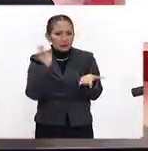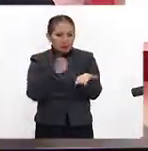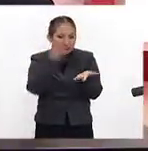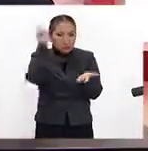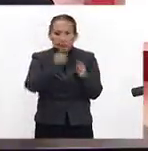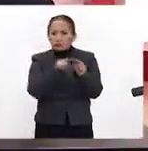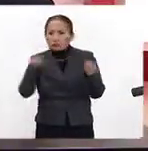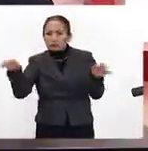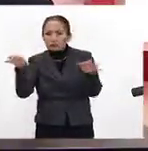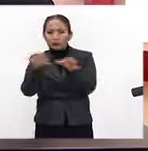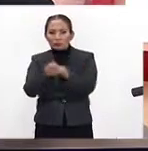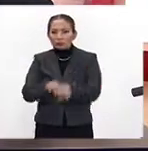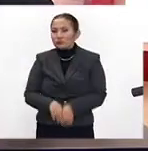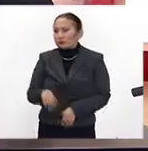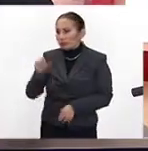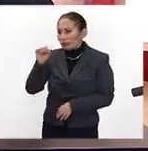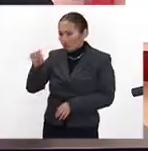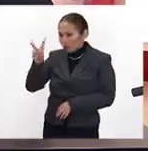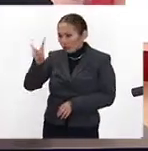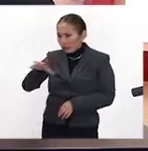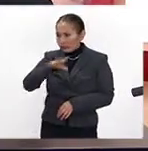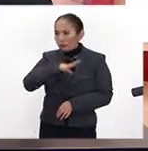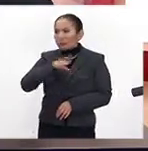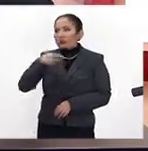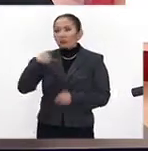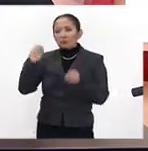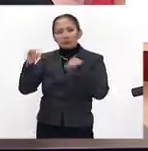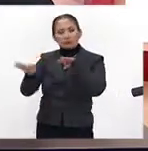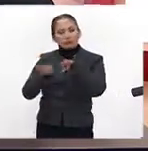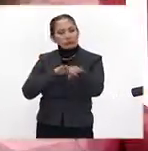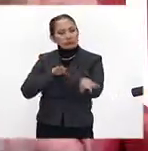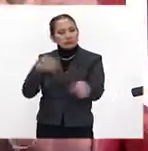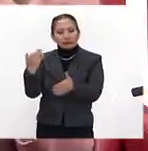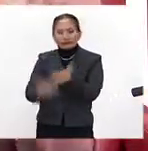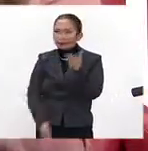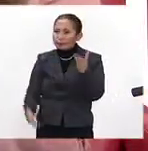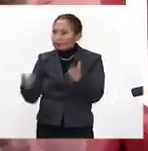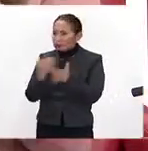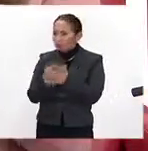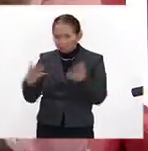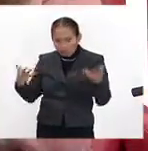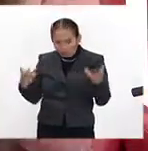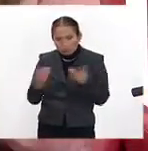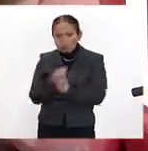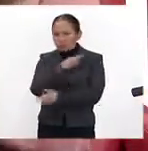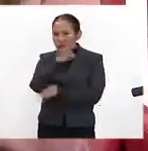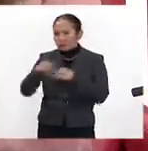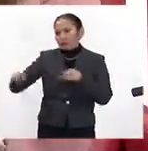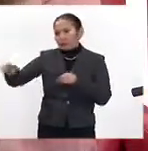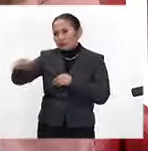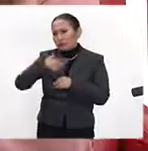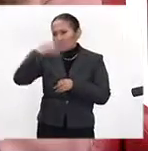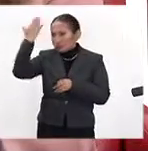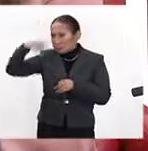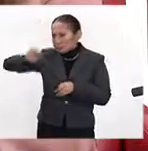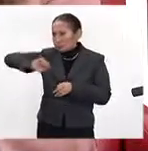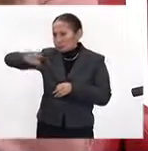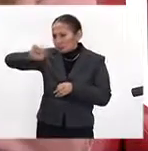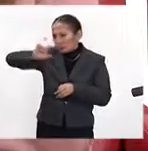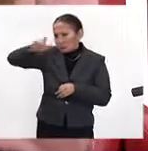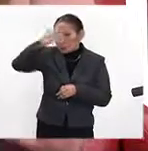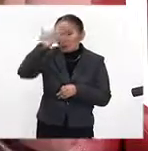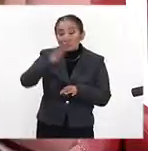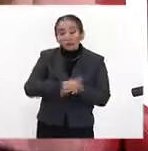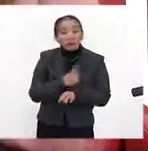página. Claro que sí. Efectivamente hay muchísimo trabajo que hacer y tenemos que unirnos todos los que nos especializamos en esto,